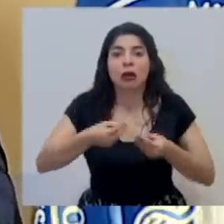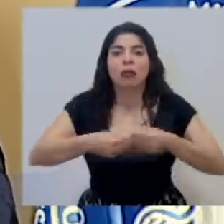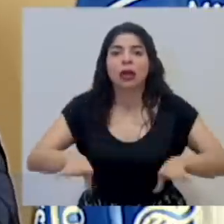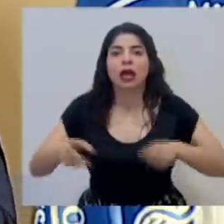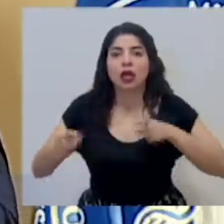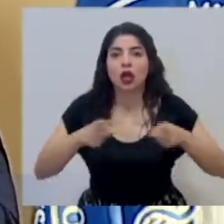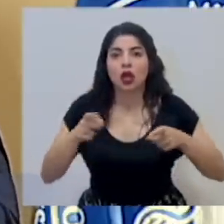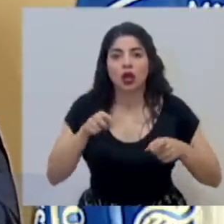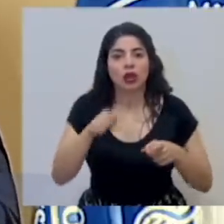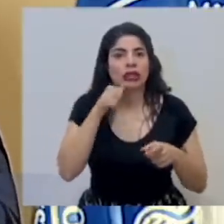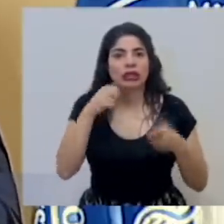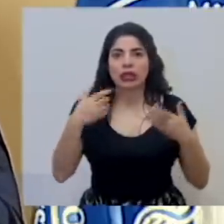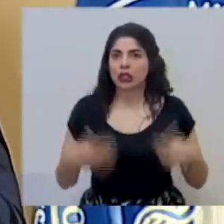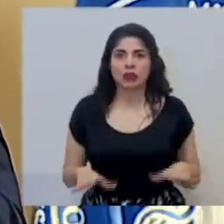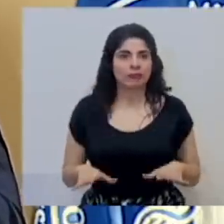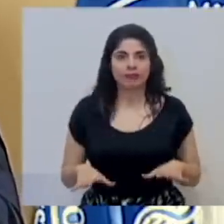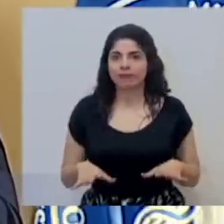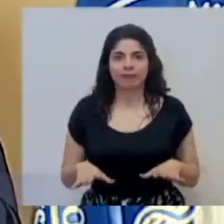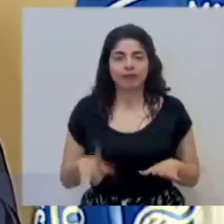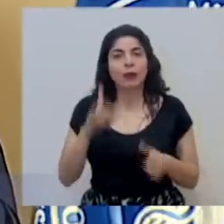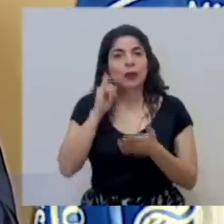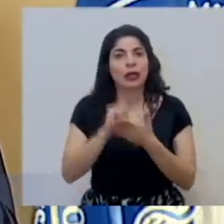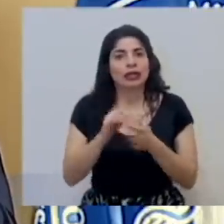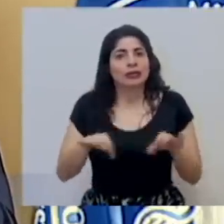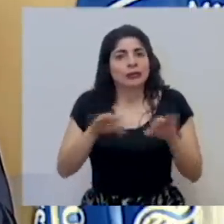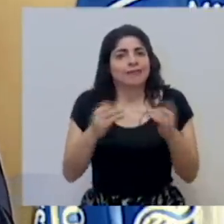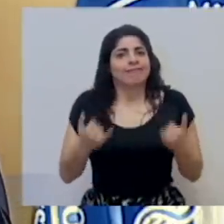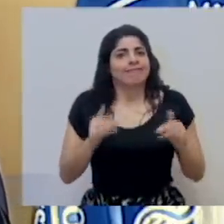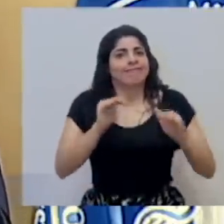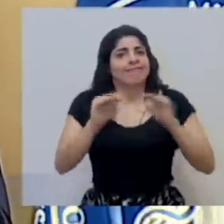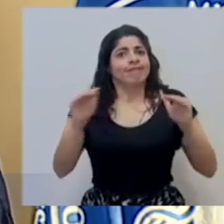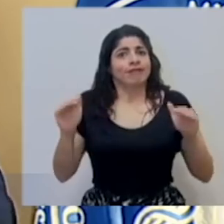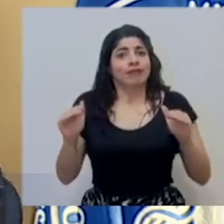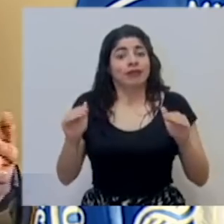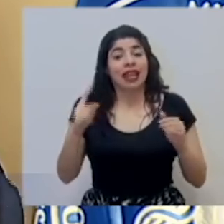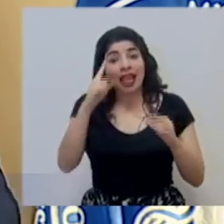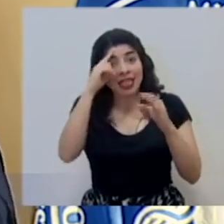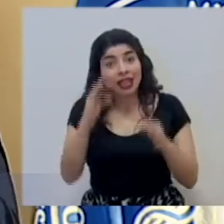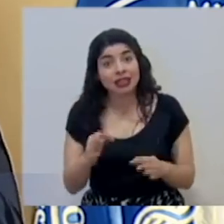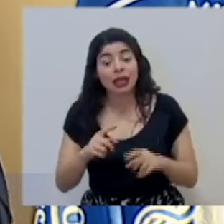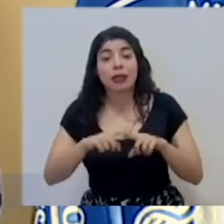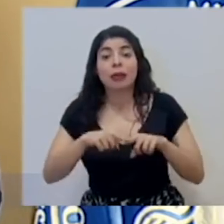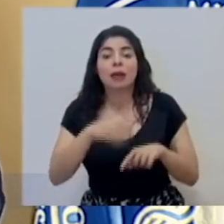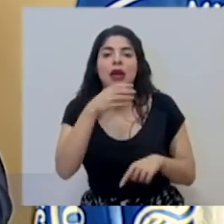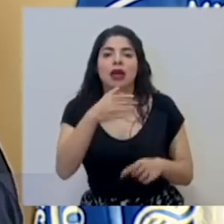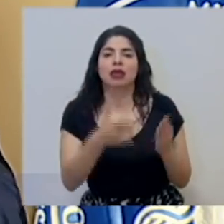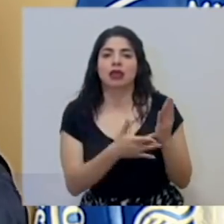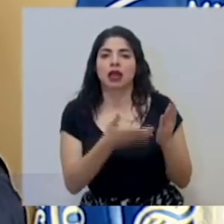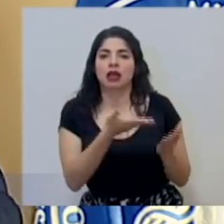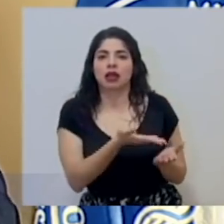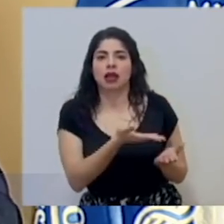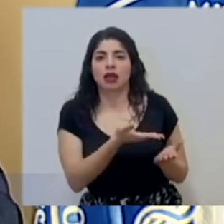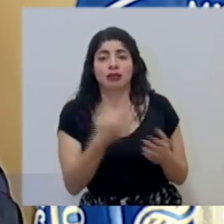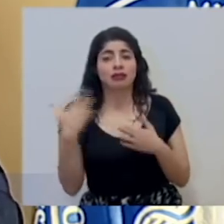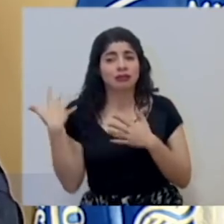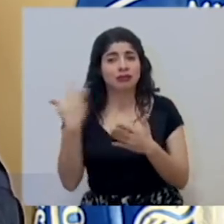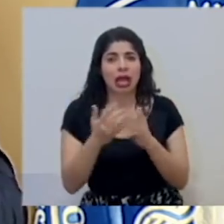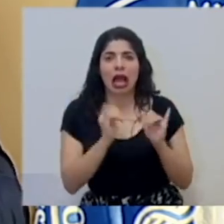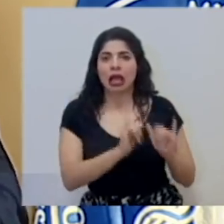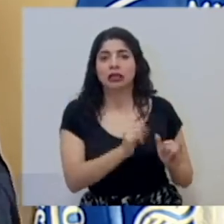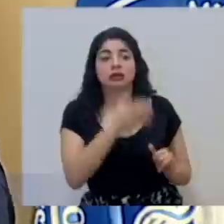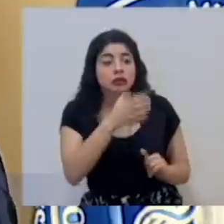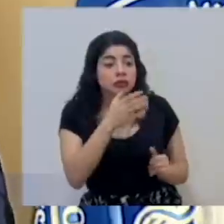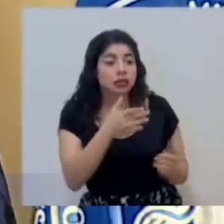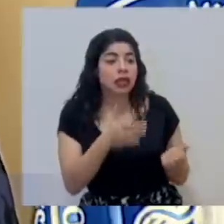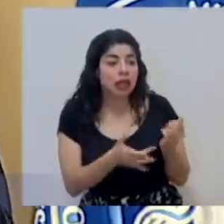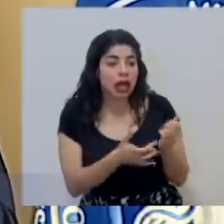sale de las manos. De ahí la importancia del llamado. Las decisiones vendrán de recomendaciones técnicas, como lo hemos hecho en todo el proceso,